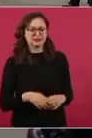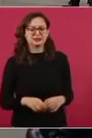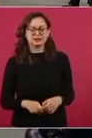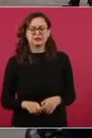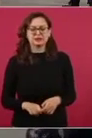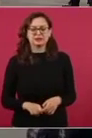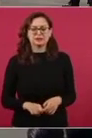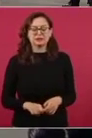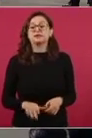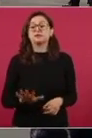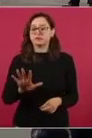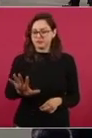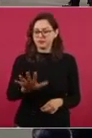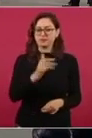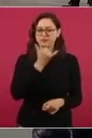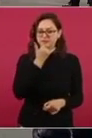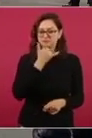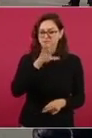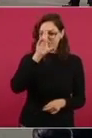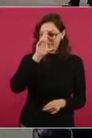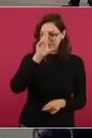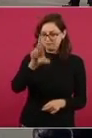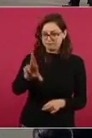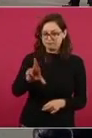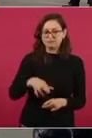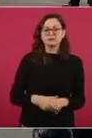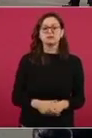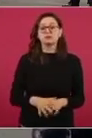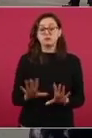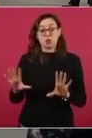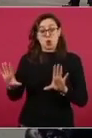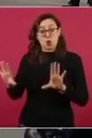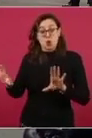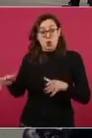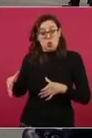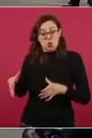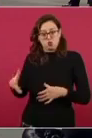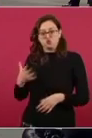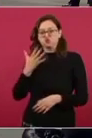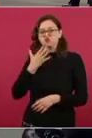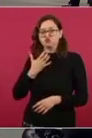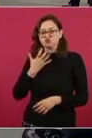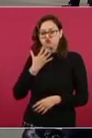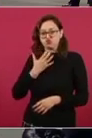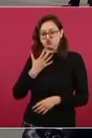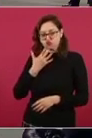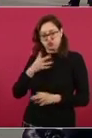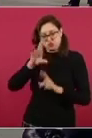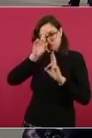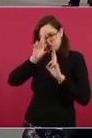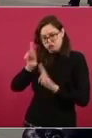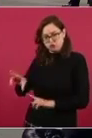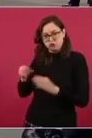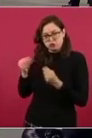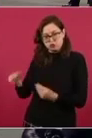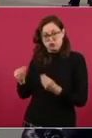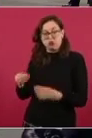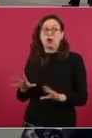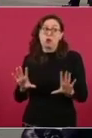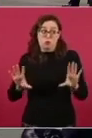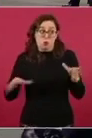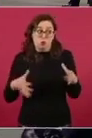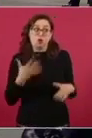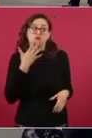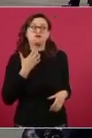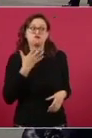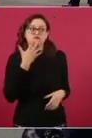Yo respeto mucho a la comunidad judía. Lo considero ofensivo, la comunidad judía en México lo considero ofensivo.